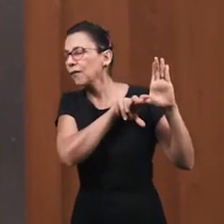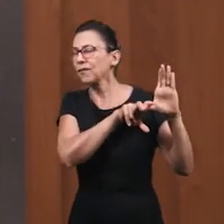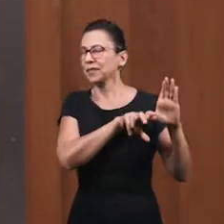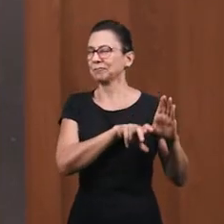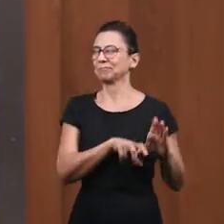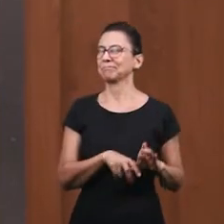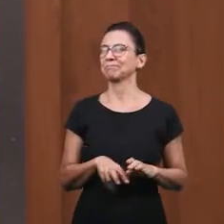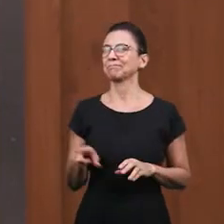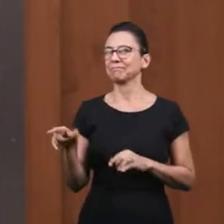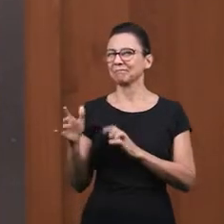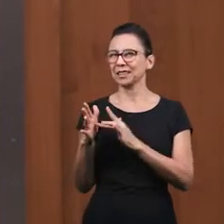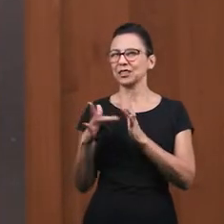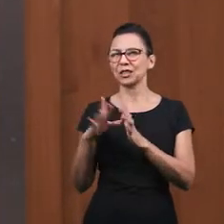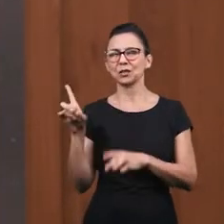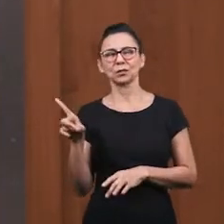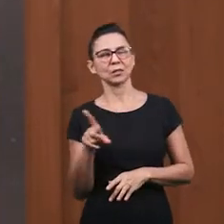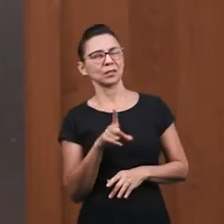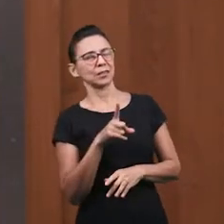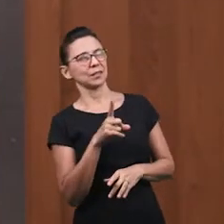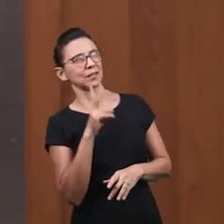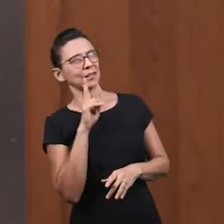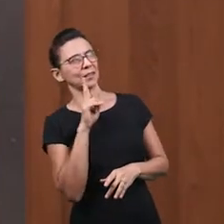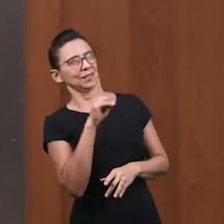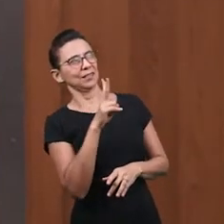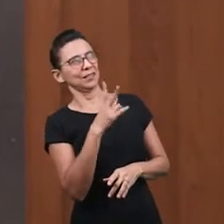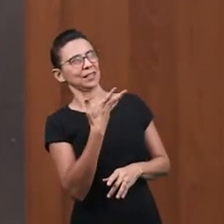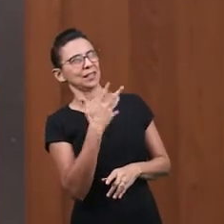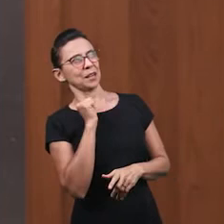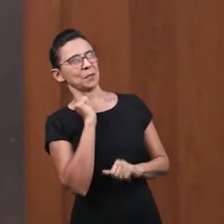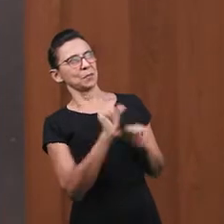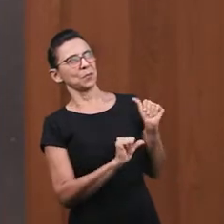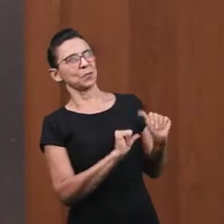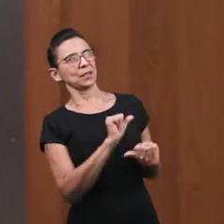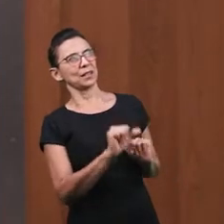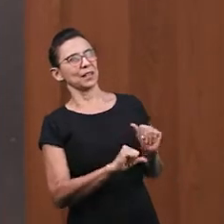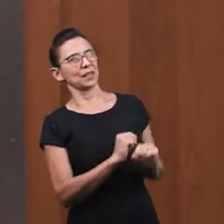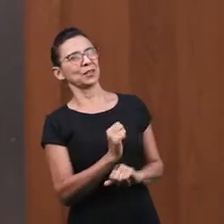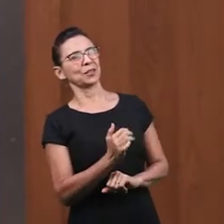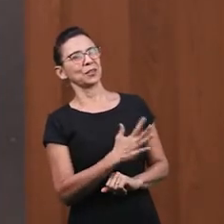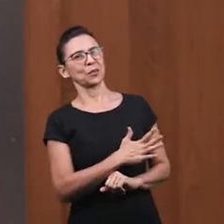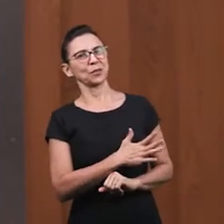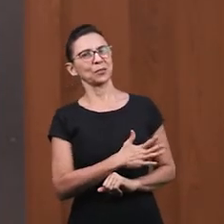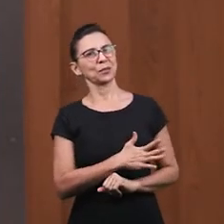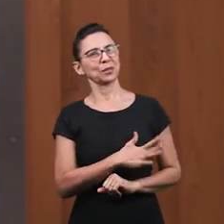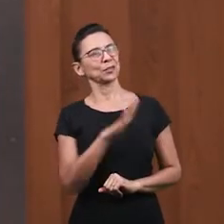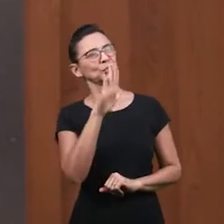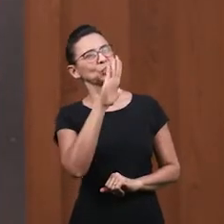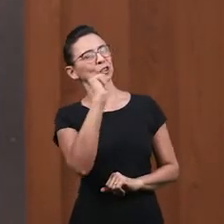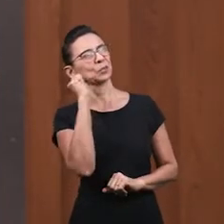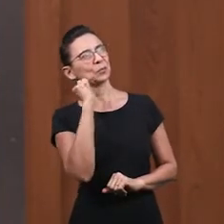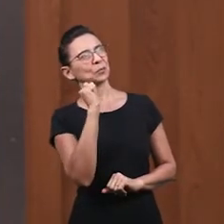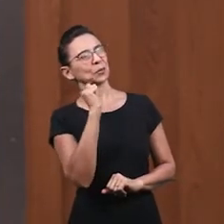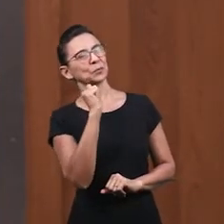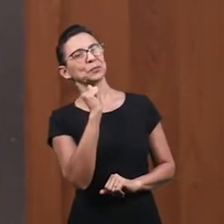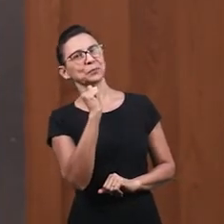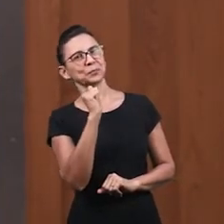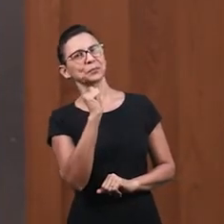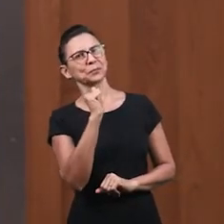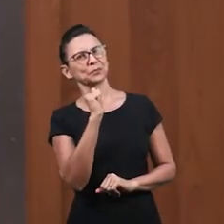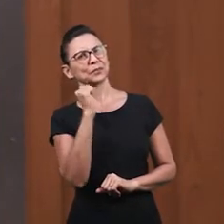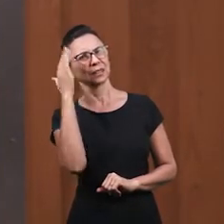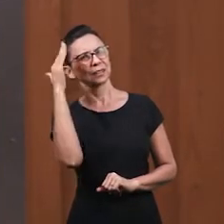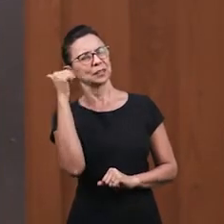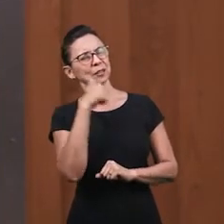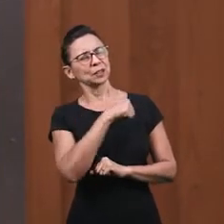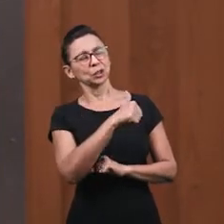Jesús Pasar Pero Jesús Tenía un proyecto Mucho mayor Quería cambiar La vida de Saqueo Y la primera cosa Que